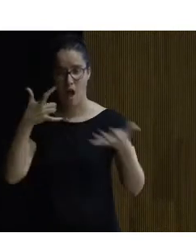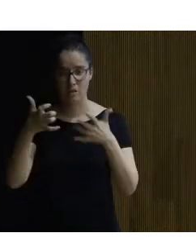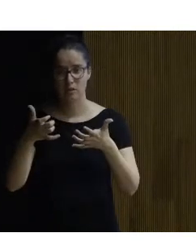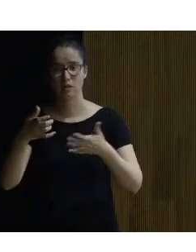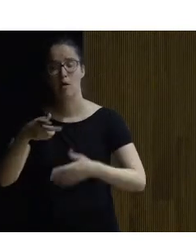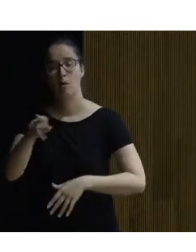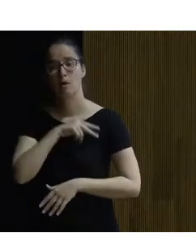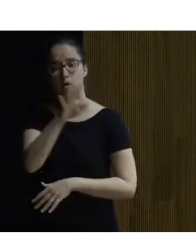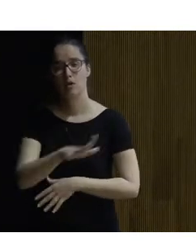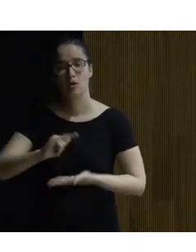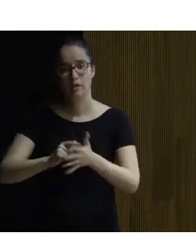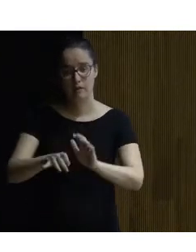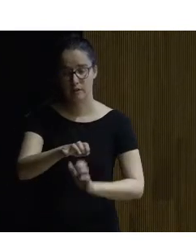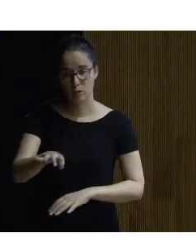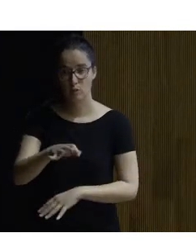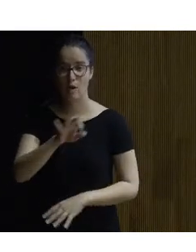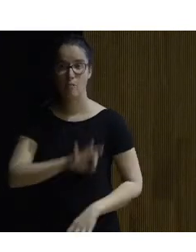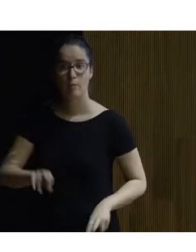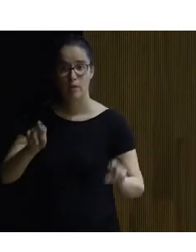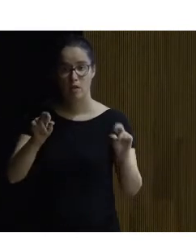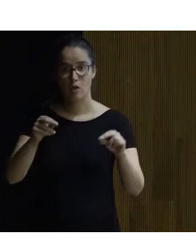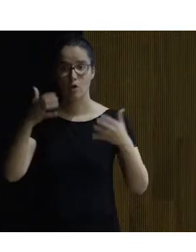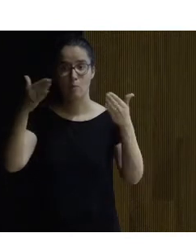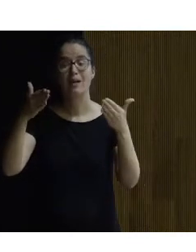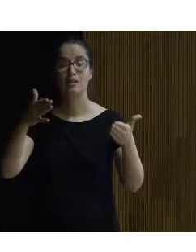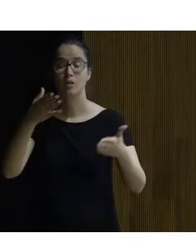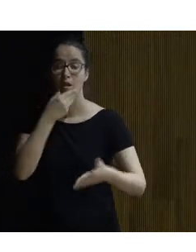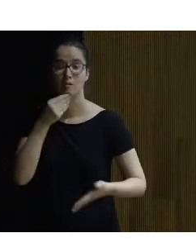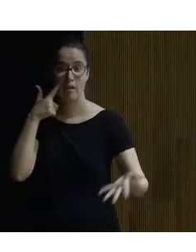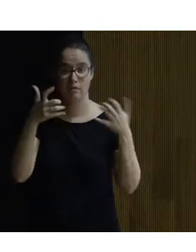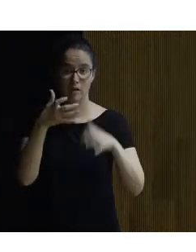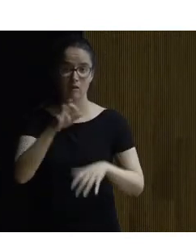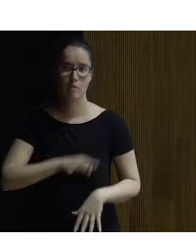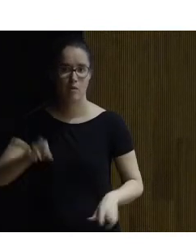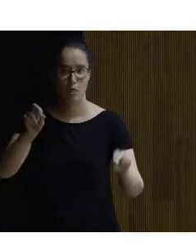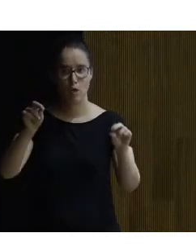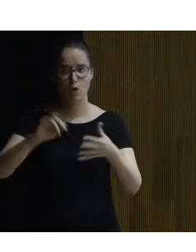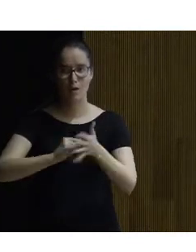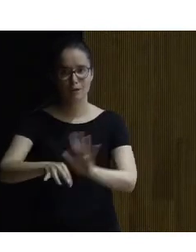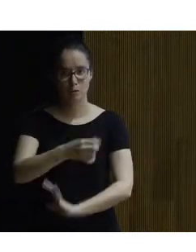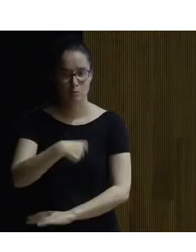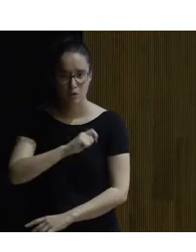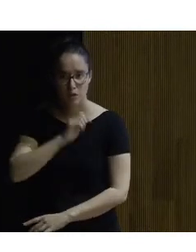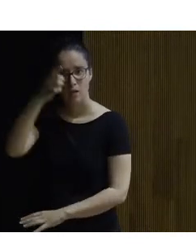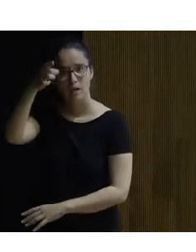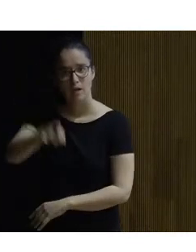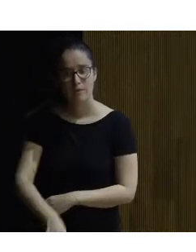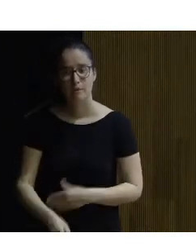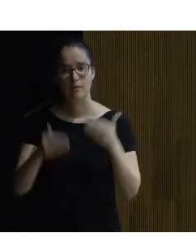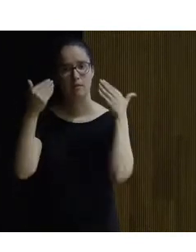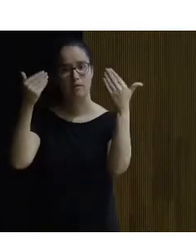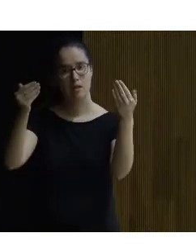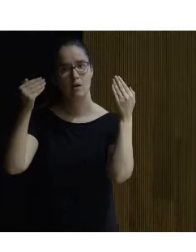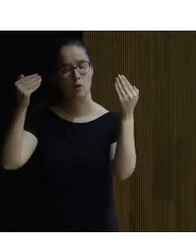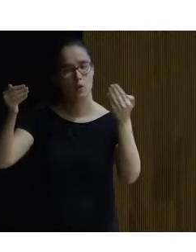Arquitectura Medalla de Oro al Mérito de las Villas Artes Medalla de Oro de Arquitectura Española también se le ha reconocido